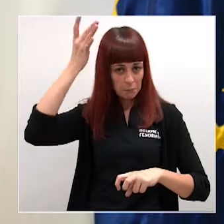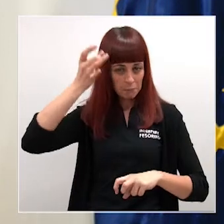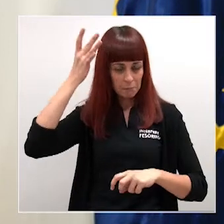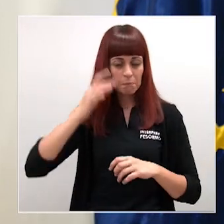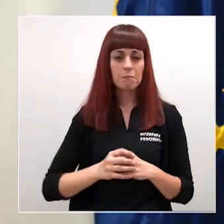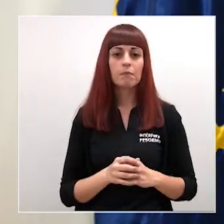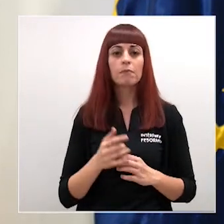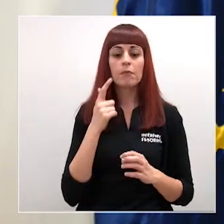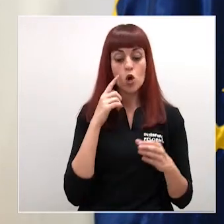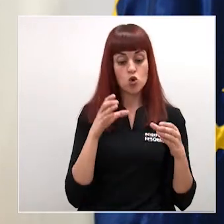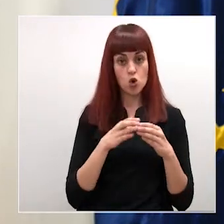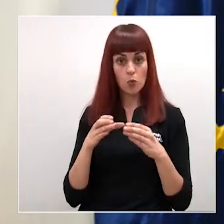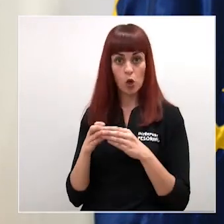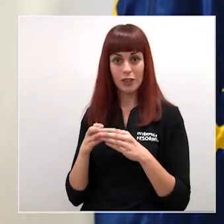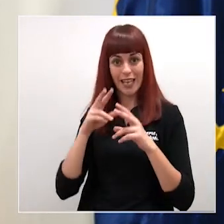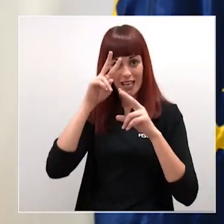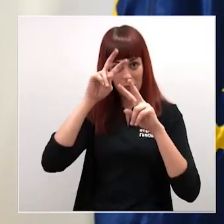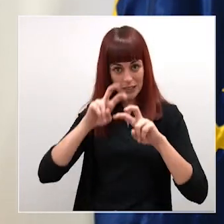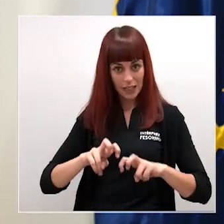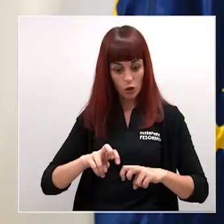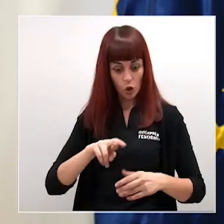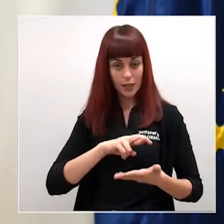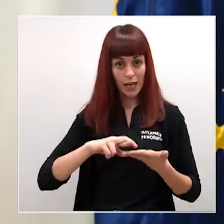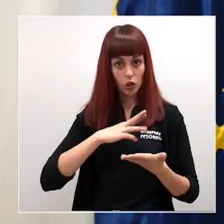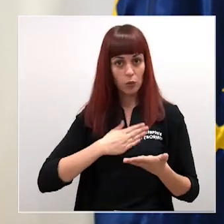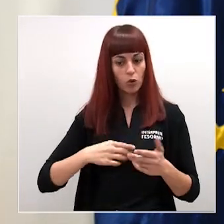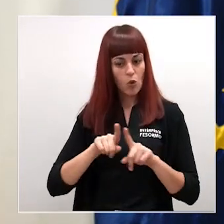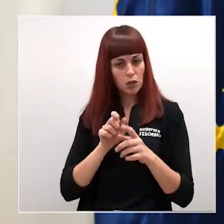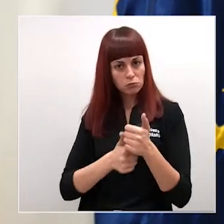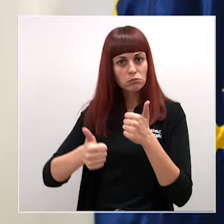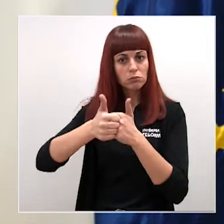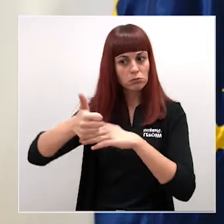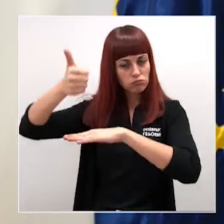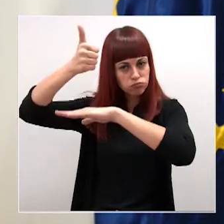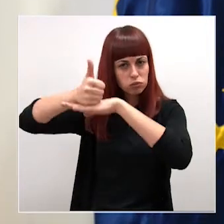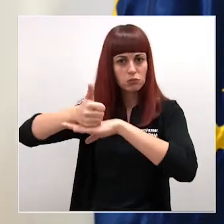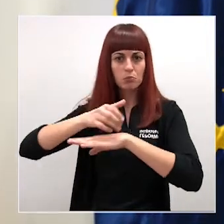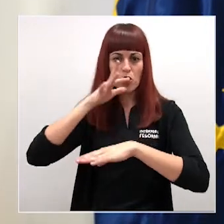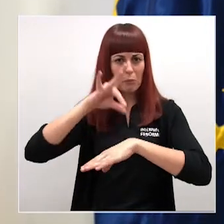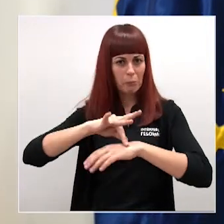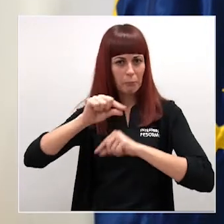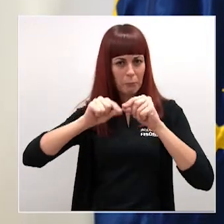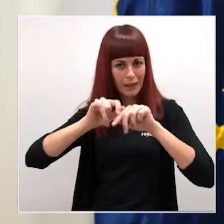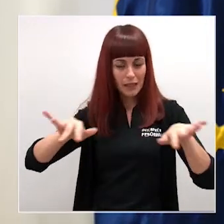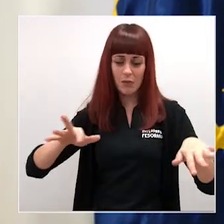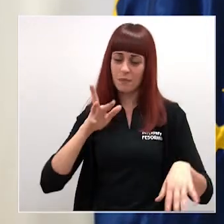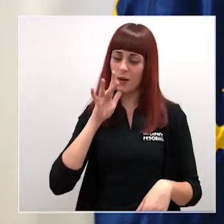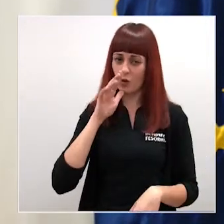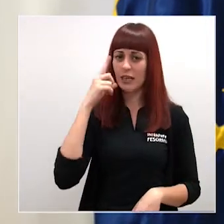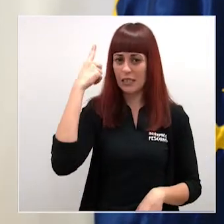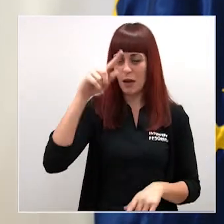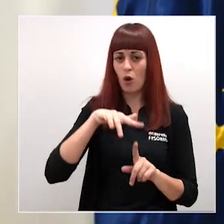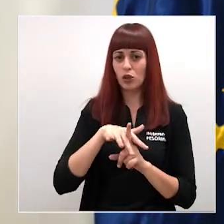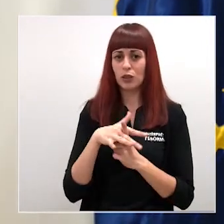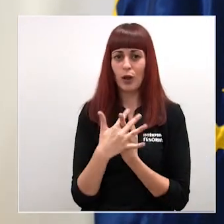situar a los grupos de investigación de la región en la vanguardia en la investigación en este tipo de pandemias ya que bueno es una situación que probablemente